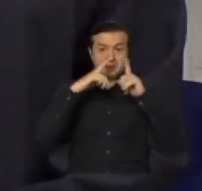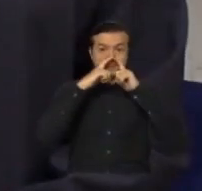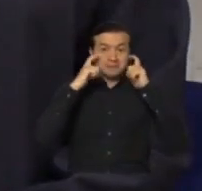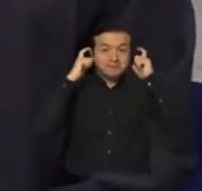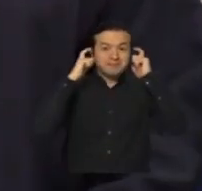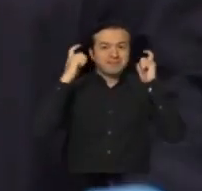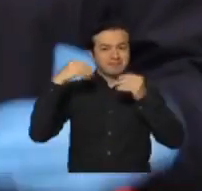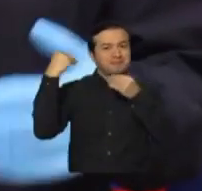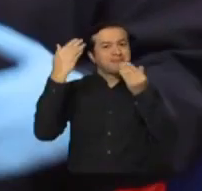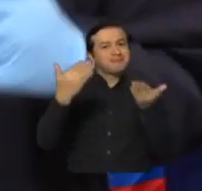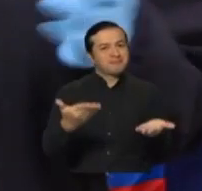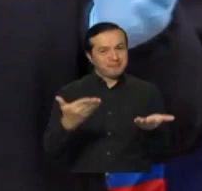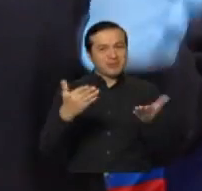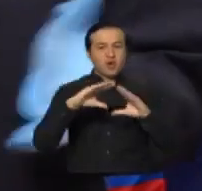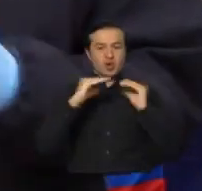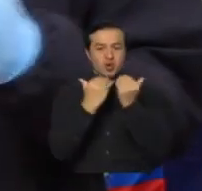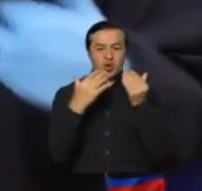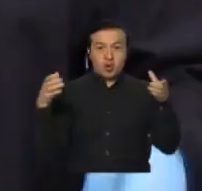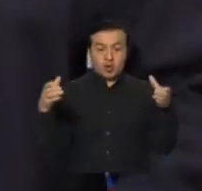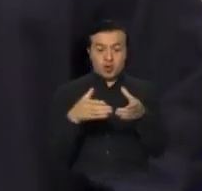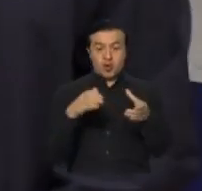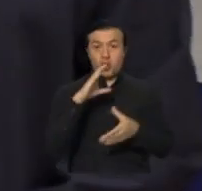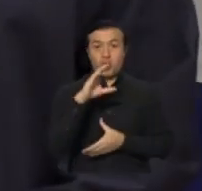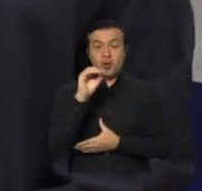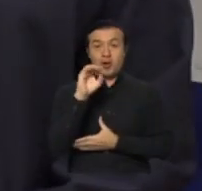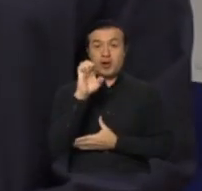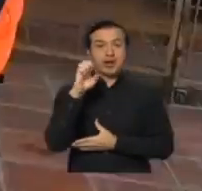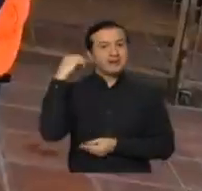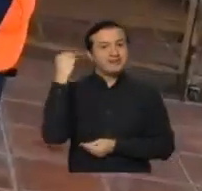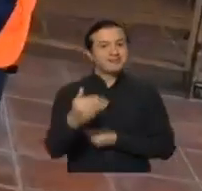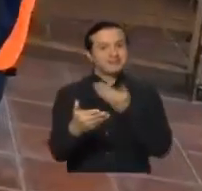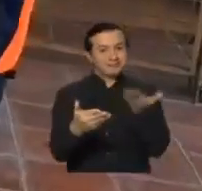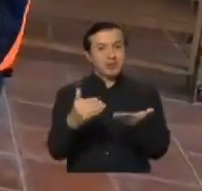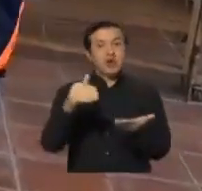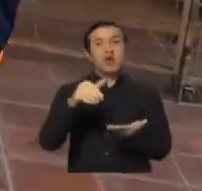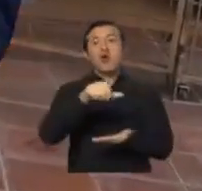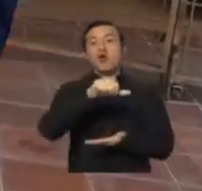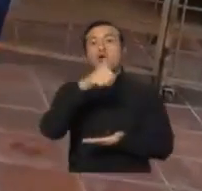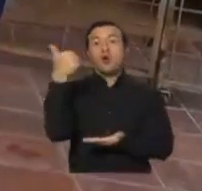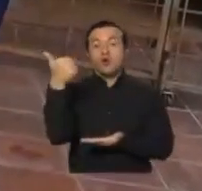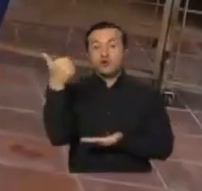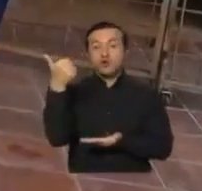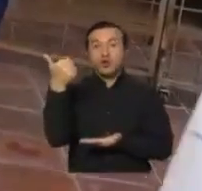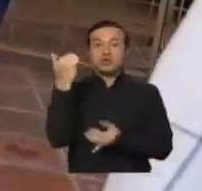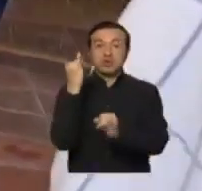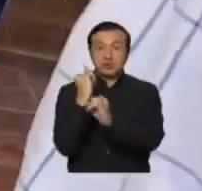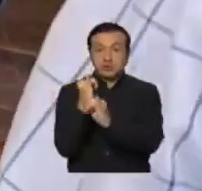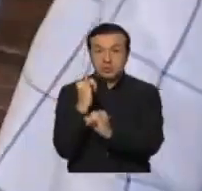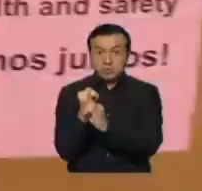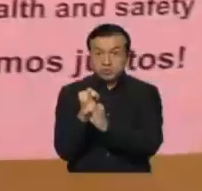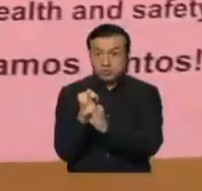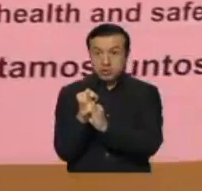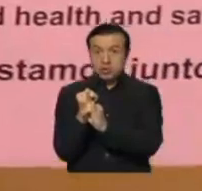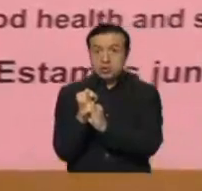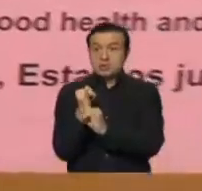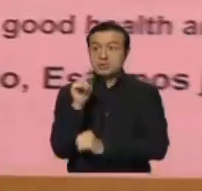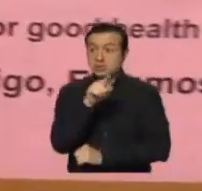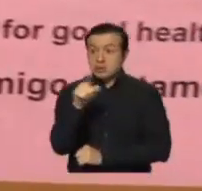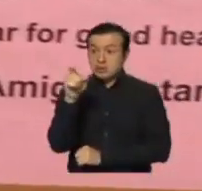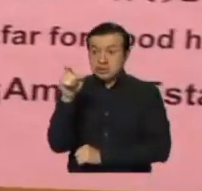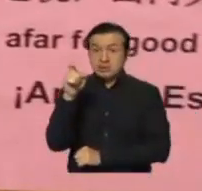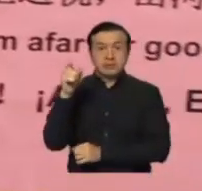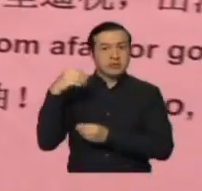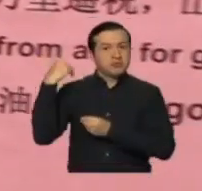través de COES están haciendo votaciones a su vez a entidades de organismos del Estado, especialmente para gente que está en primera línea. Con esta